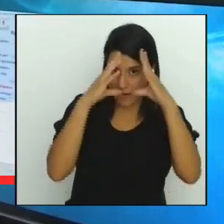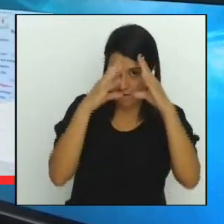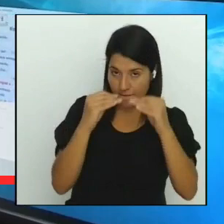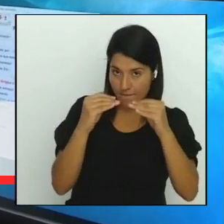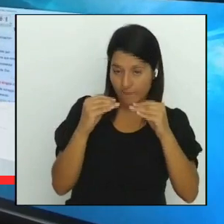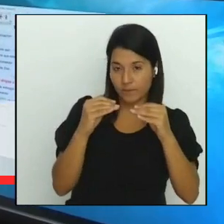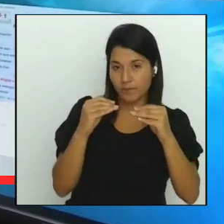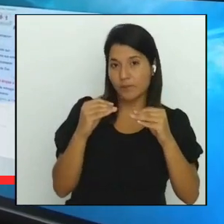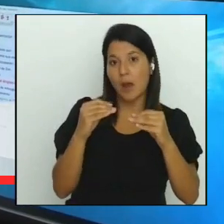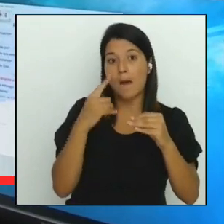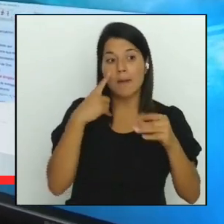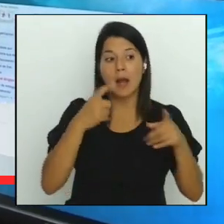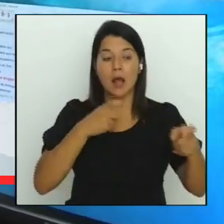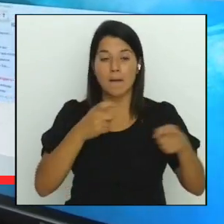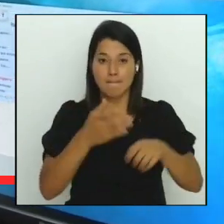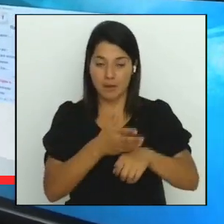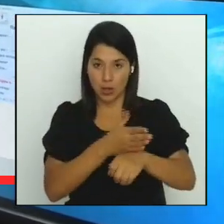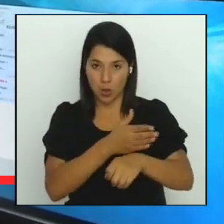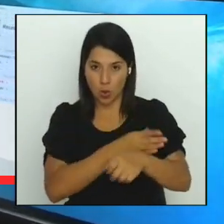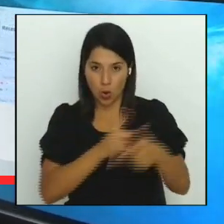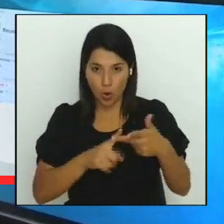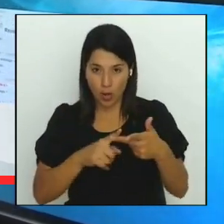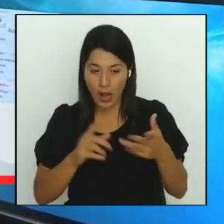cambio climático, entre otros.